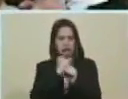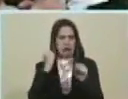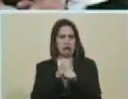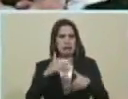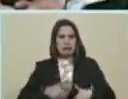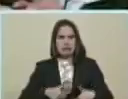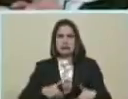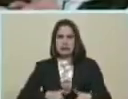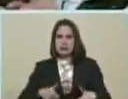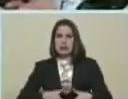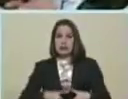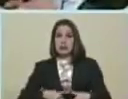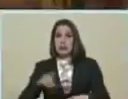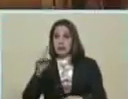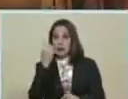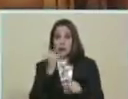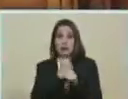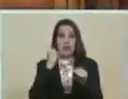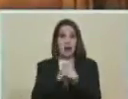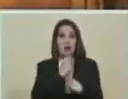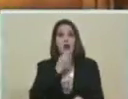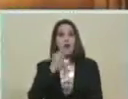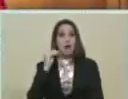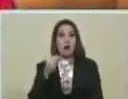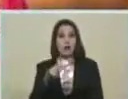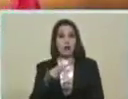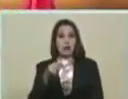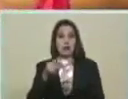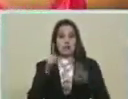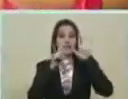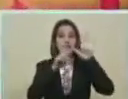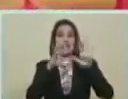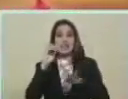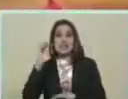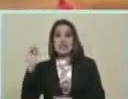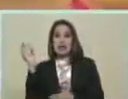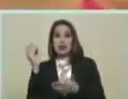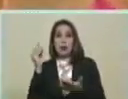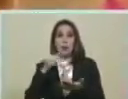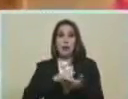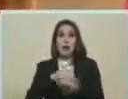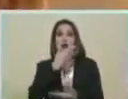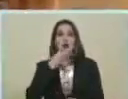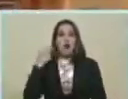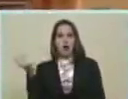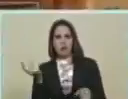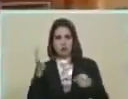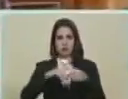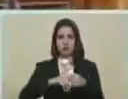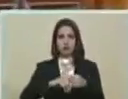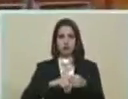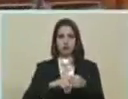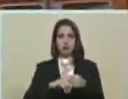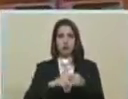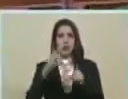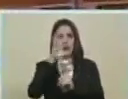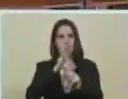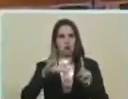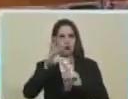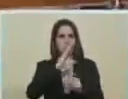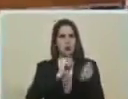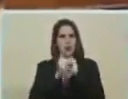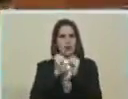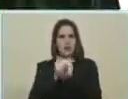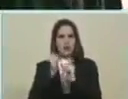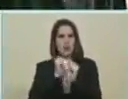El Plan Chamba Juvenil Presidente Ya 600.000 jóvenes Incorporados En la cultura En el